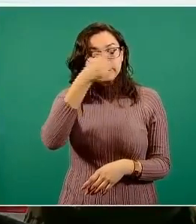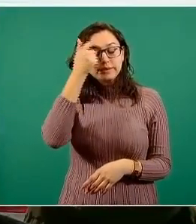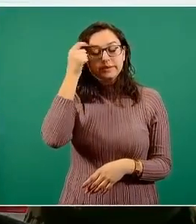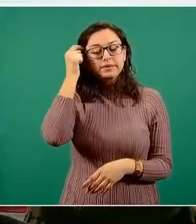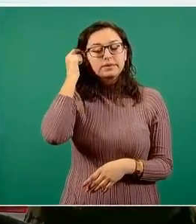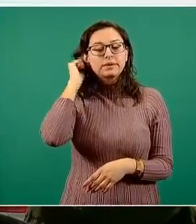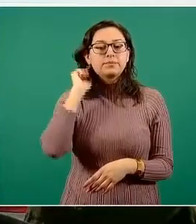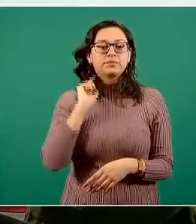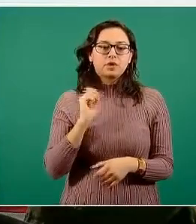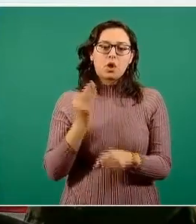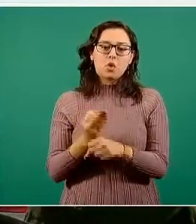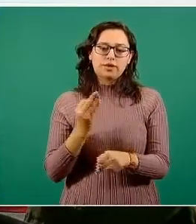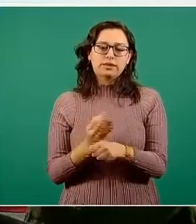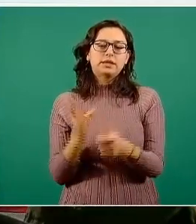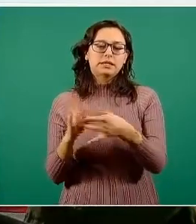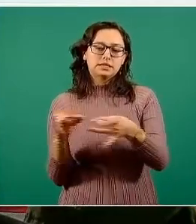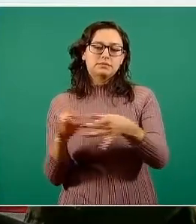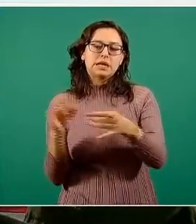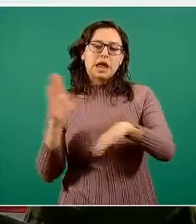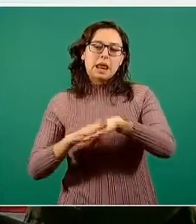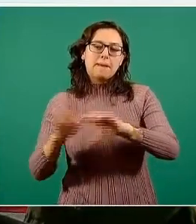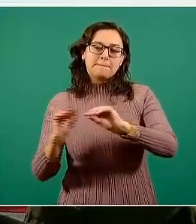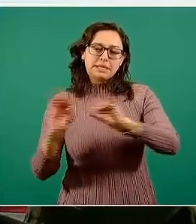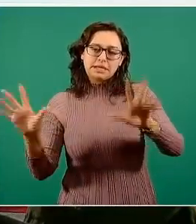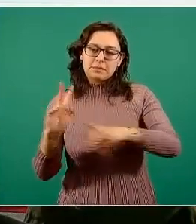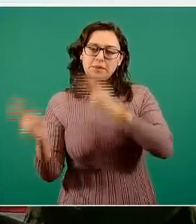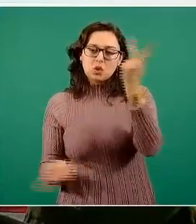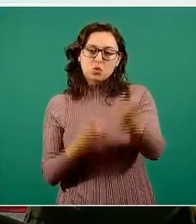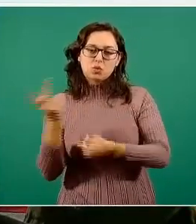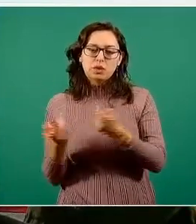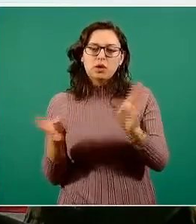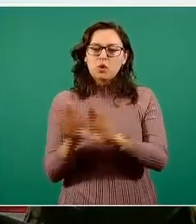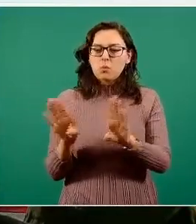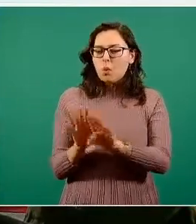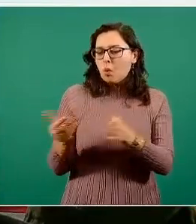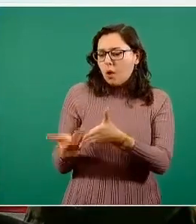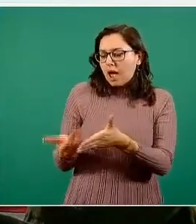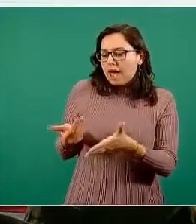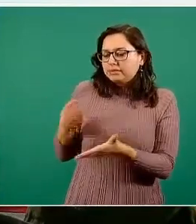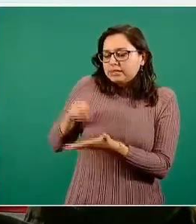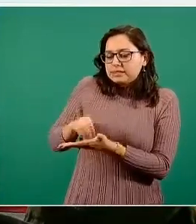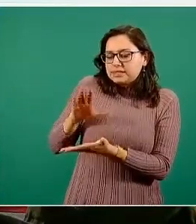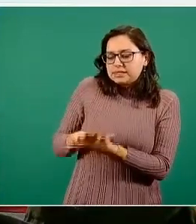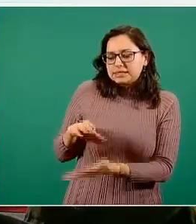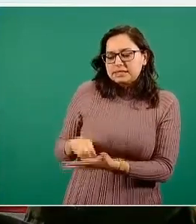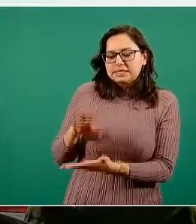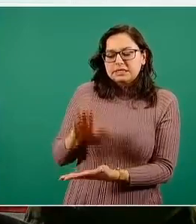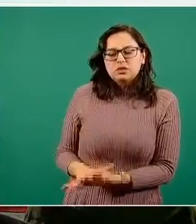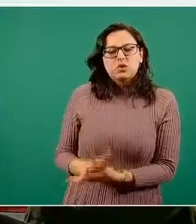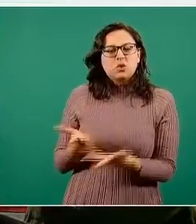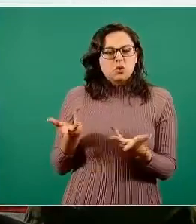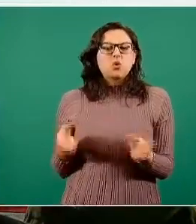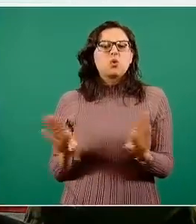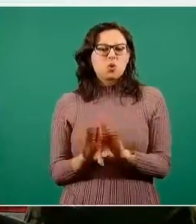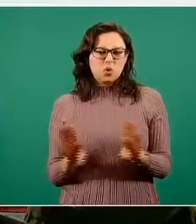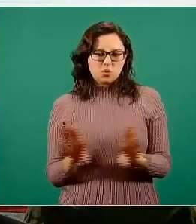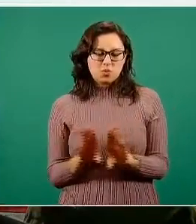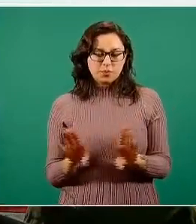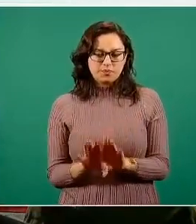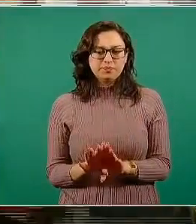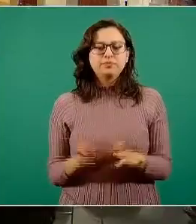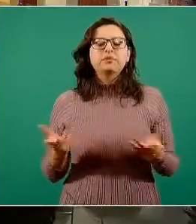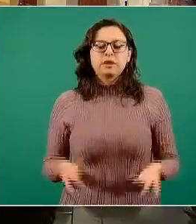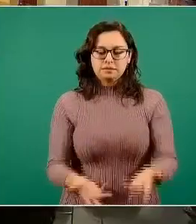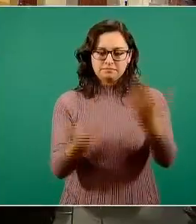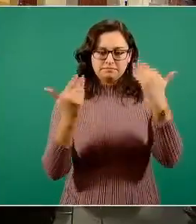preguntas-respuestas, por qué hablamos de este preregistro y en qué consiste y cómo lo harán. Vamos a ver cómo ha avanzado la